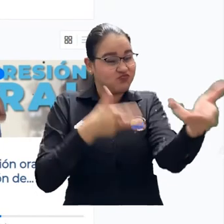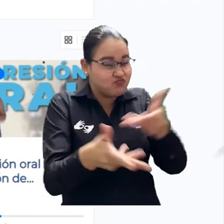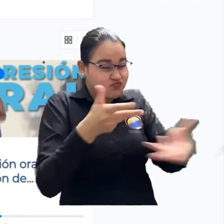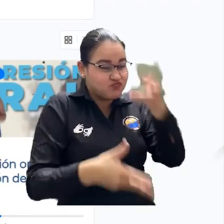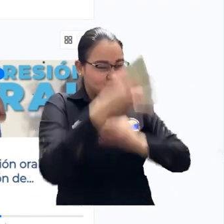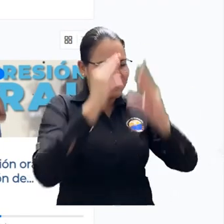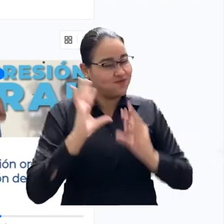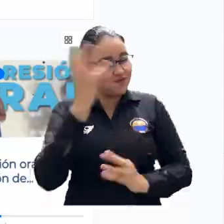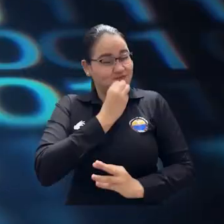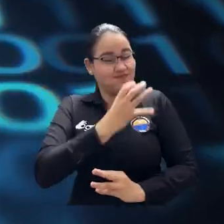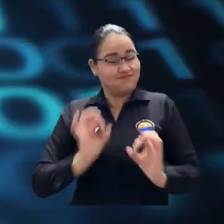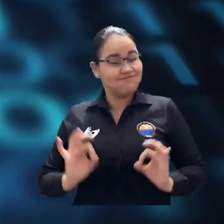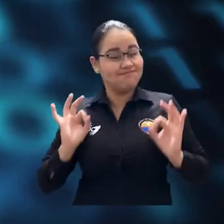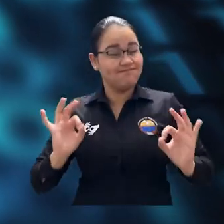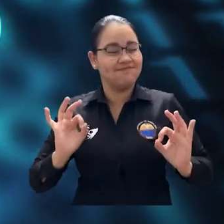aprendizaje